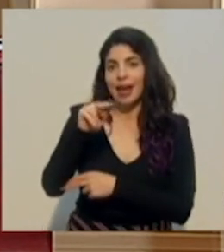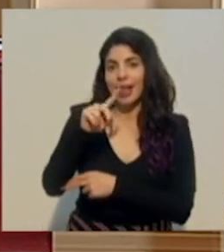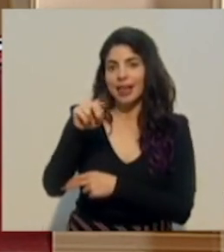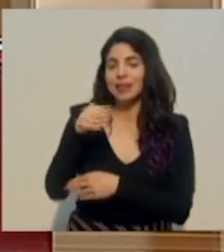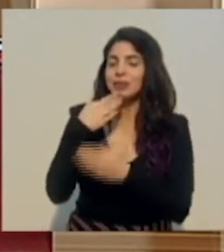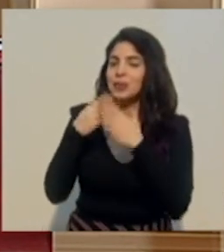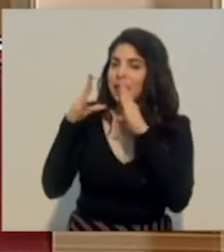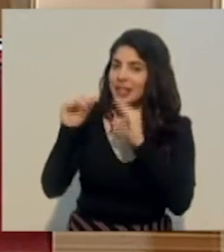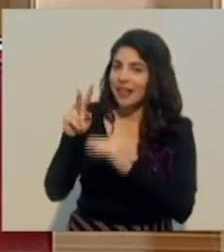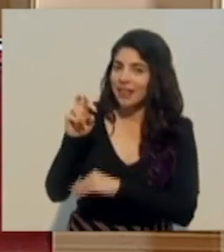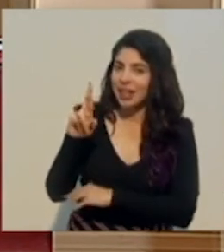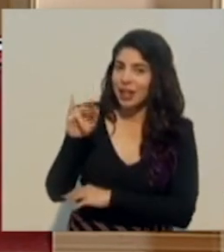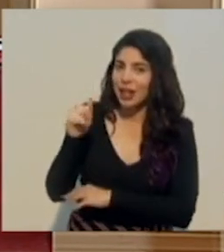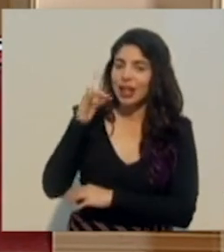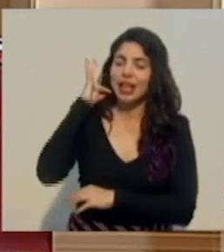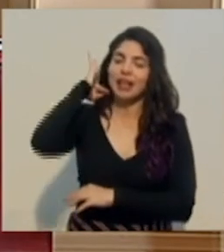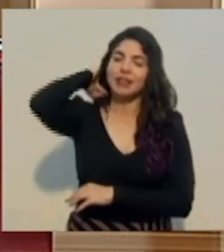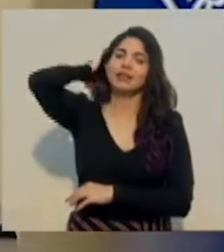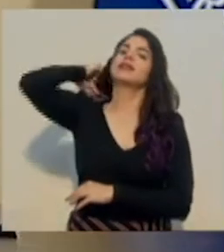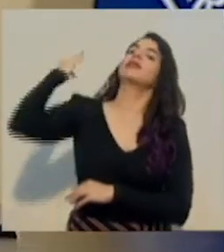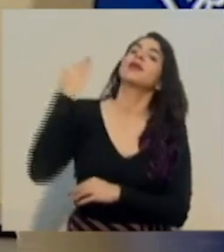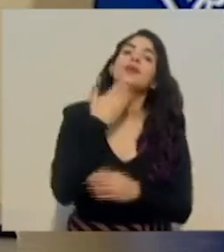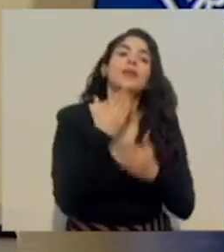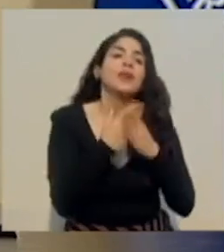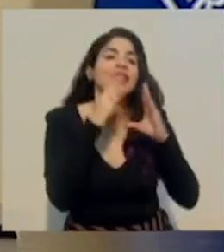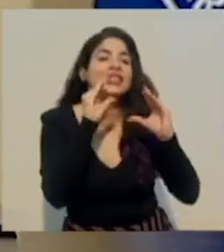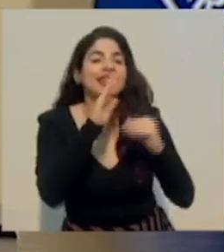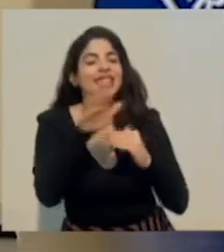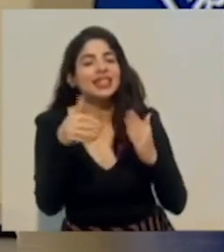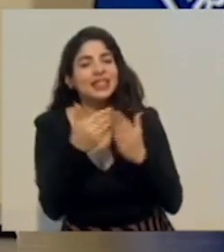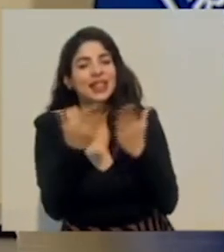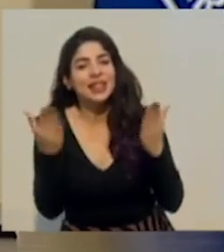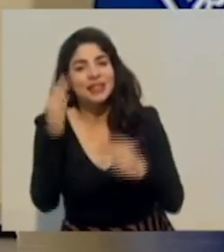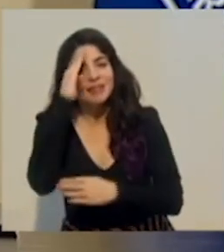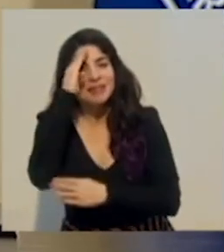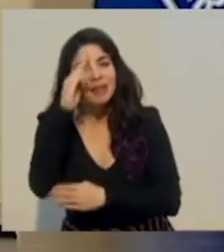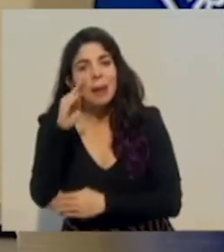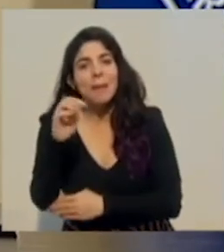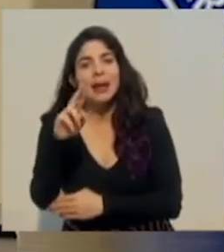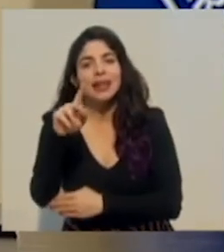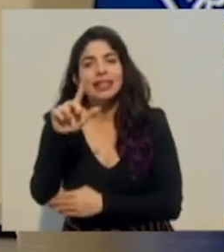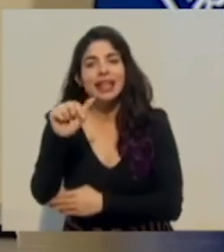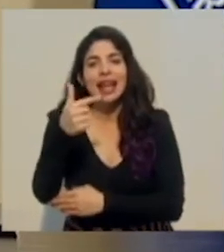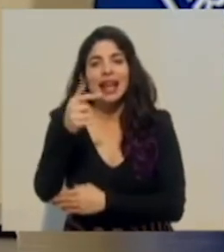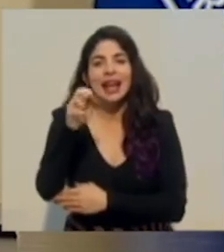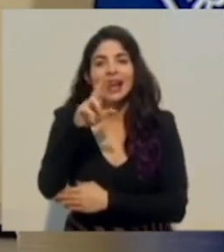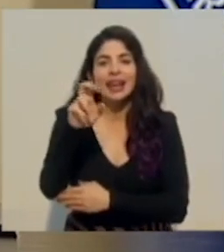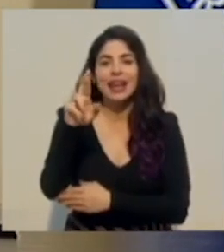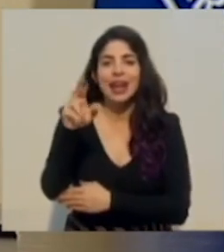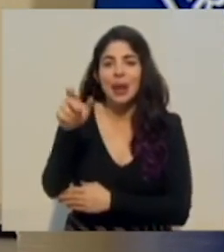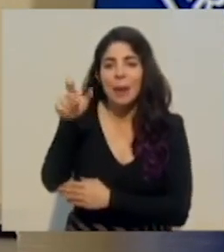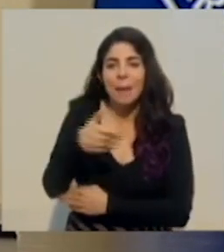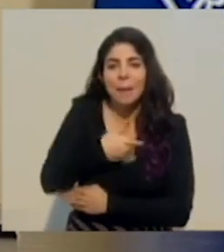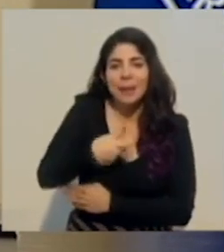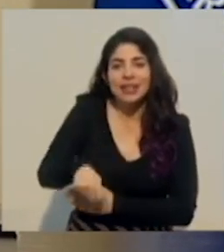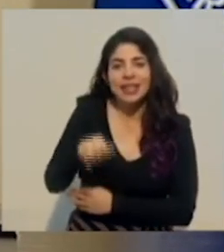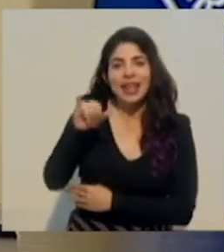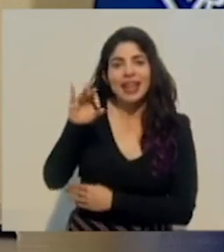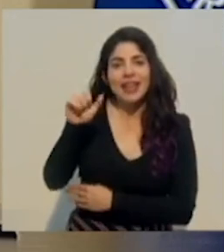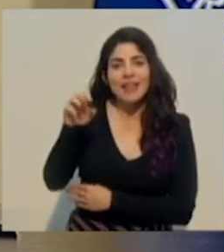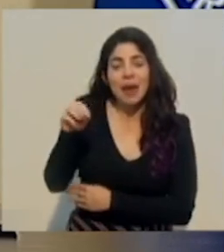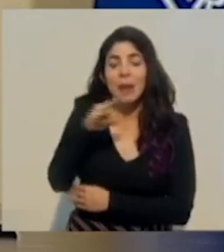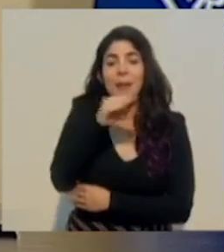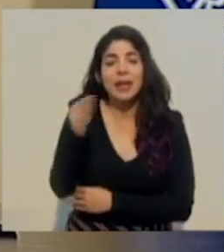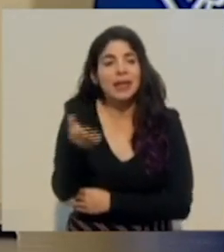Muy buenas tardes, tengan todos ustedes. Un saludo para doña Marcela Guerrero, presidenta ejecutiva del IFAM y don Sigifredo en su